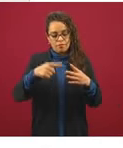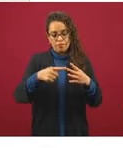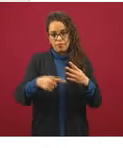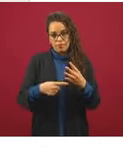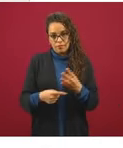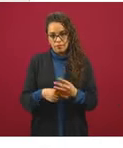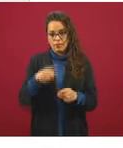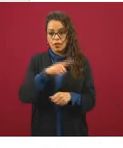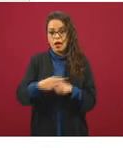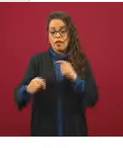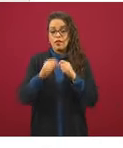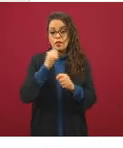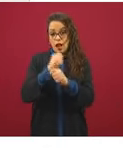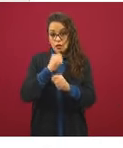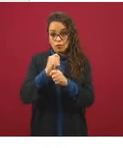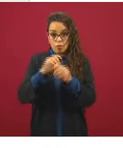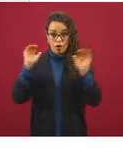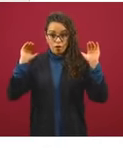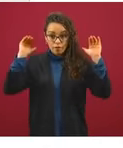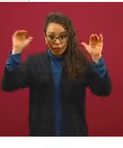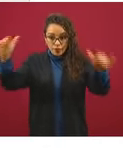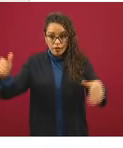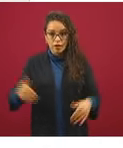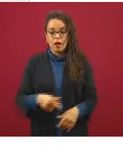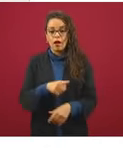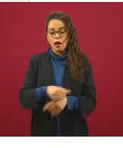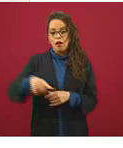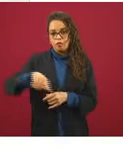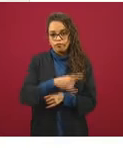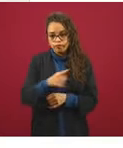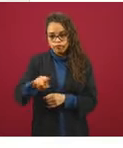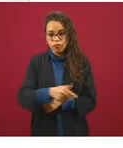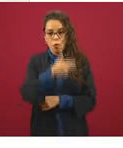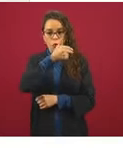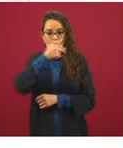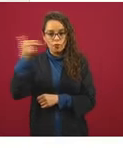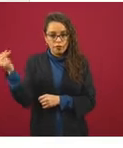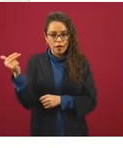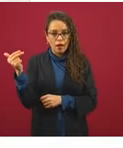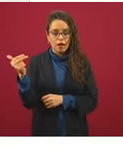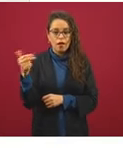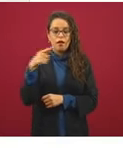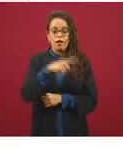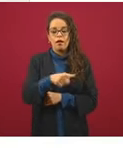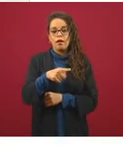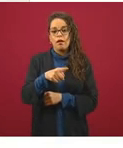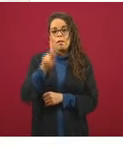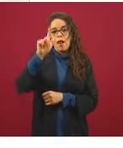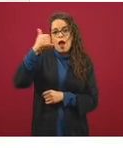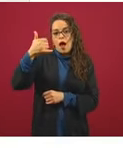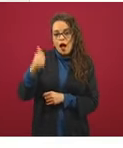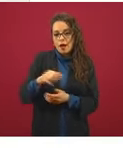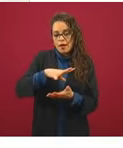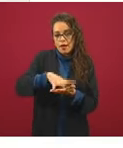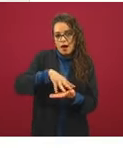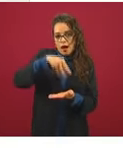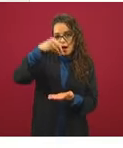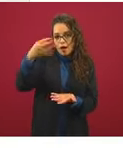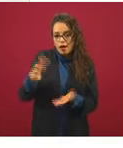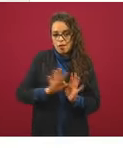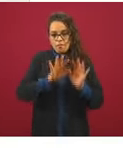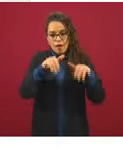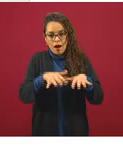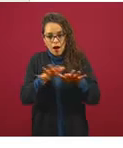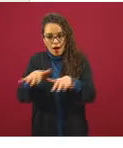aéreo, terrestre, hotelería, restaurantes, destinos, cruceros, es un mundo muy, muy